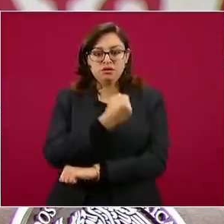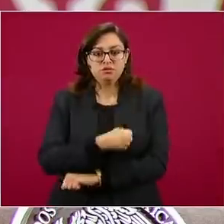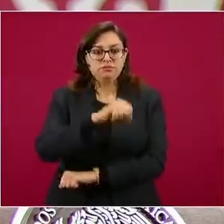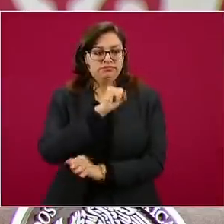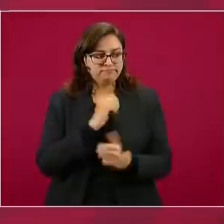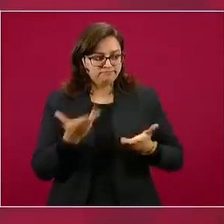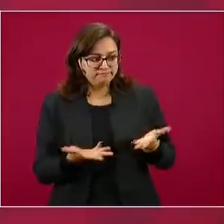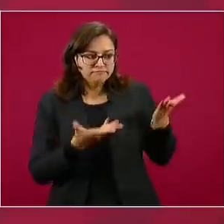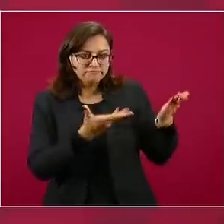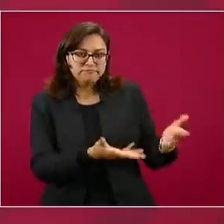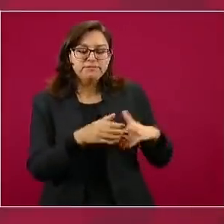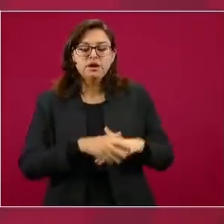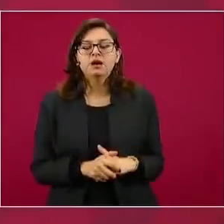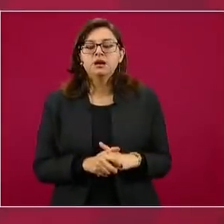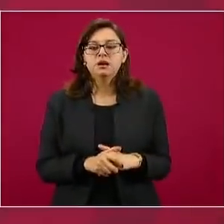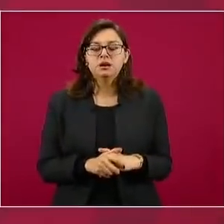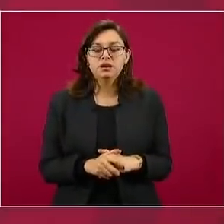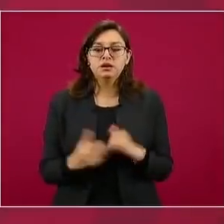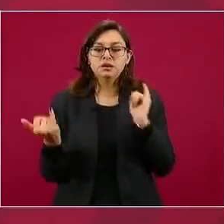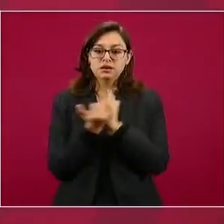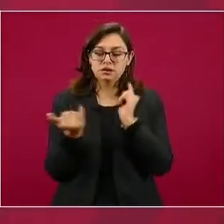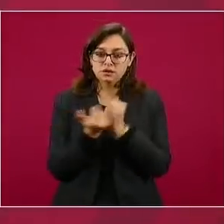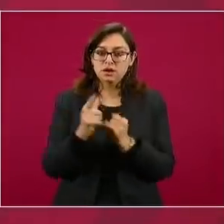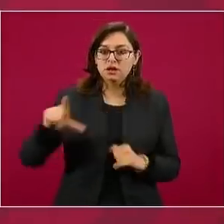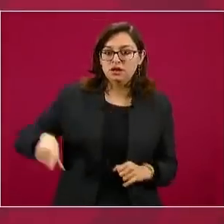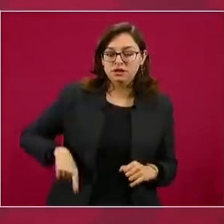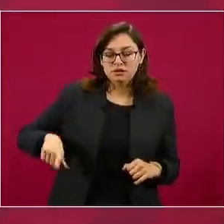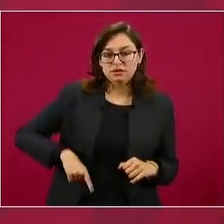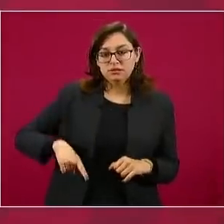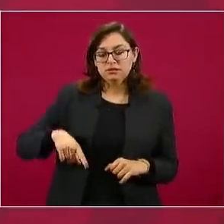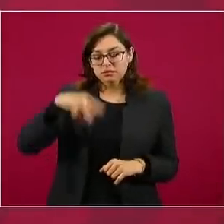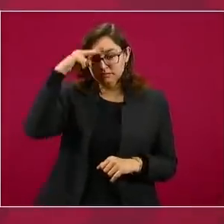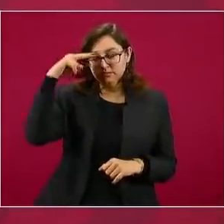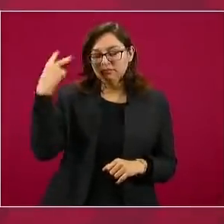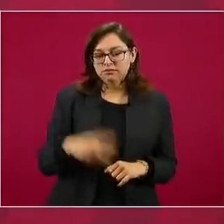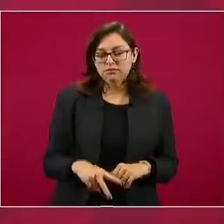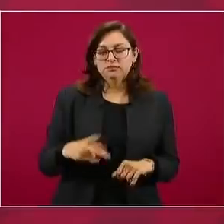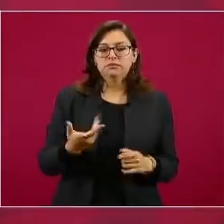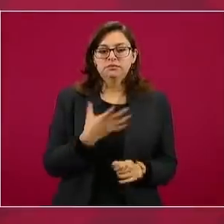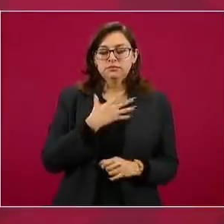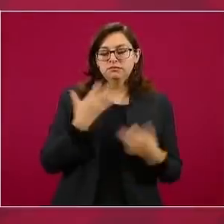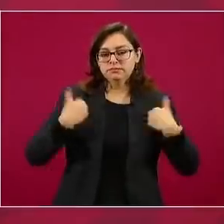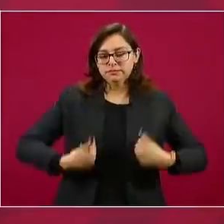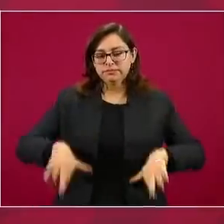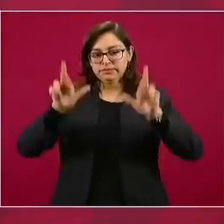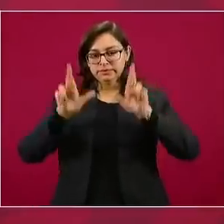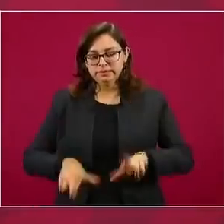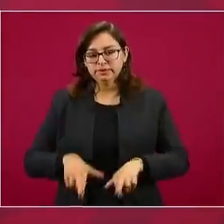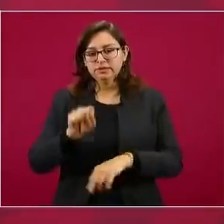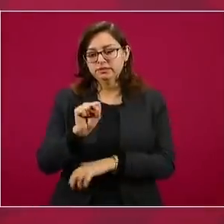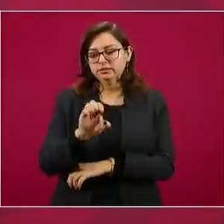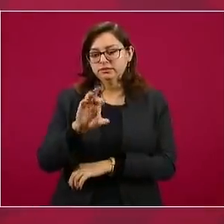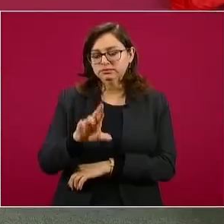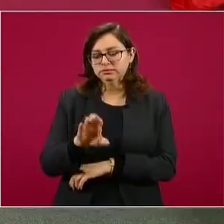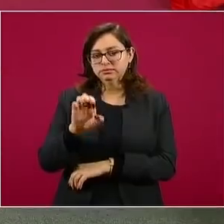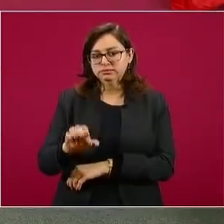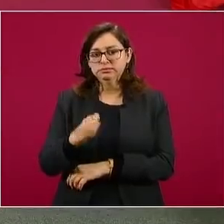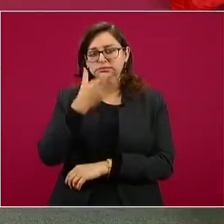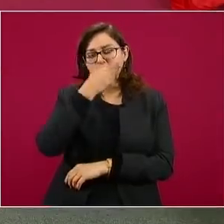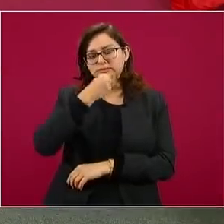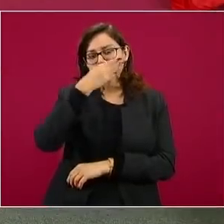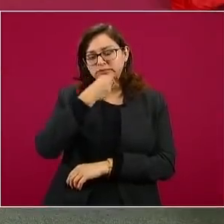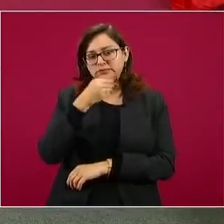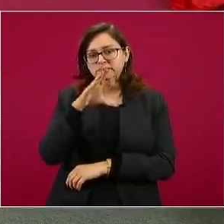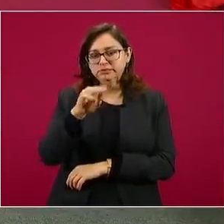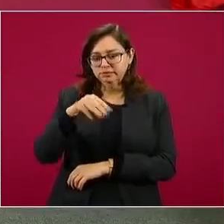salud y en especial al gobierno de México a través de la Secretaría de Relaciones Exteriores, al canciller Marcelo Ebrard por todo su